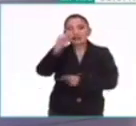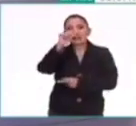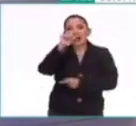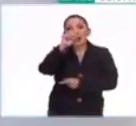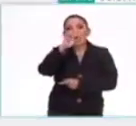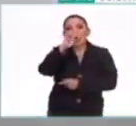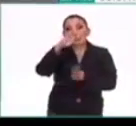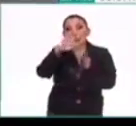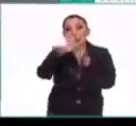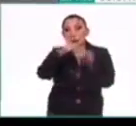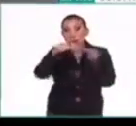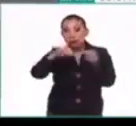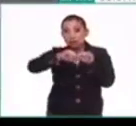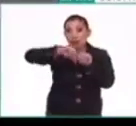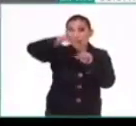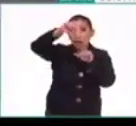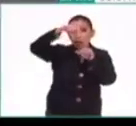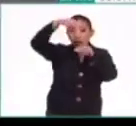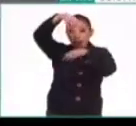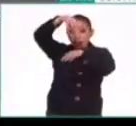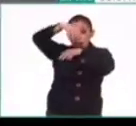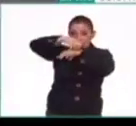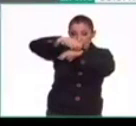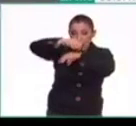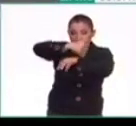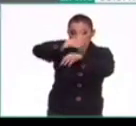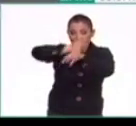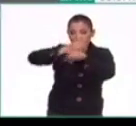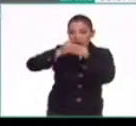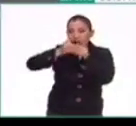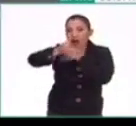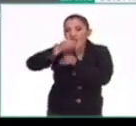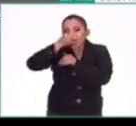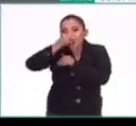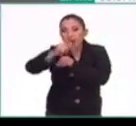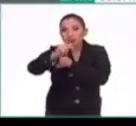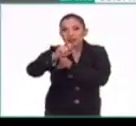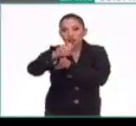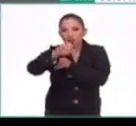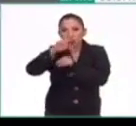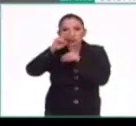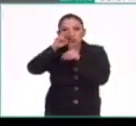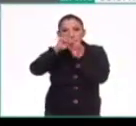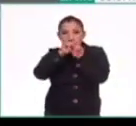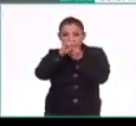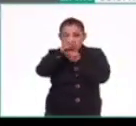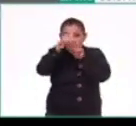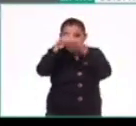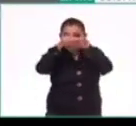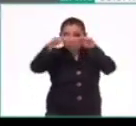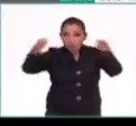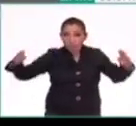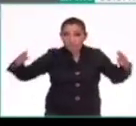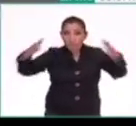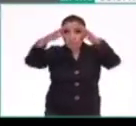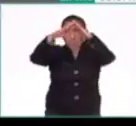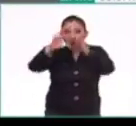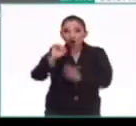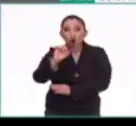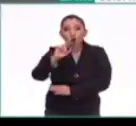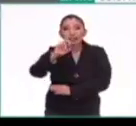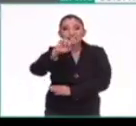a 4 mil metros de altura, más de 4 mil, 4 mil 100, adelantito de Texcoco, cómo se ve al fondo el pico de Orizaba